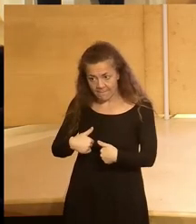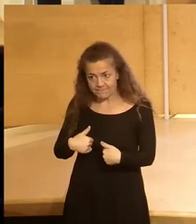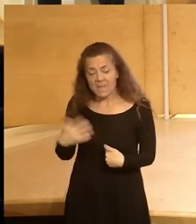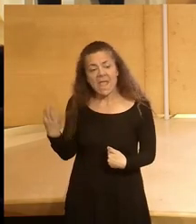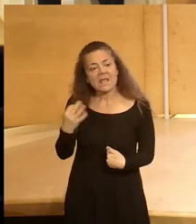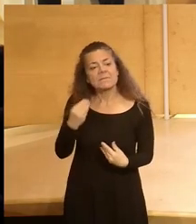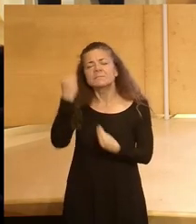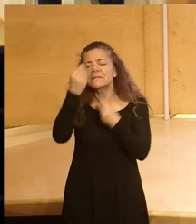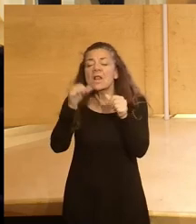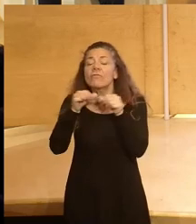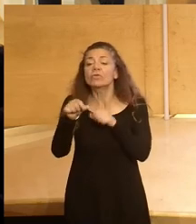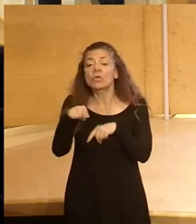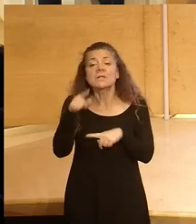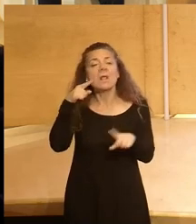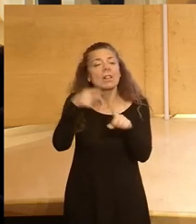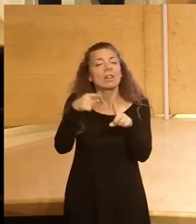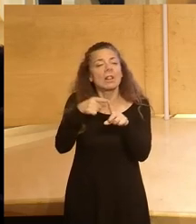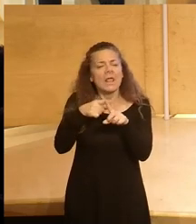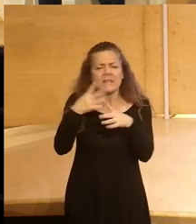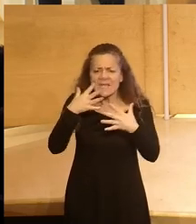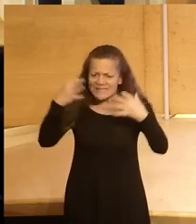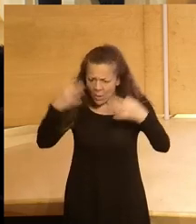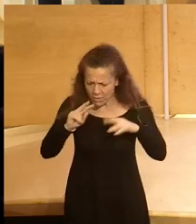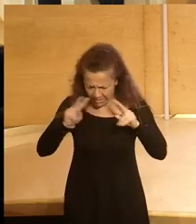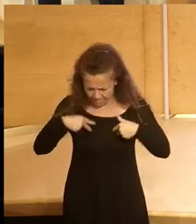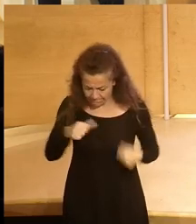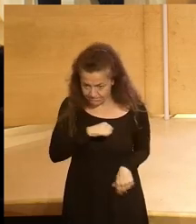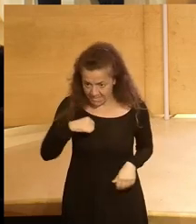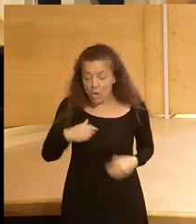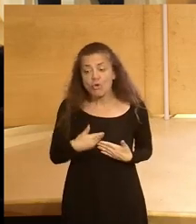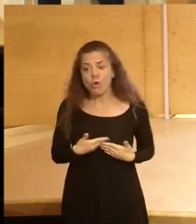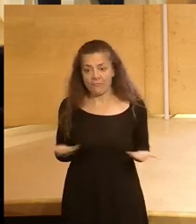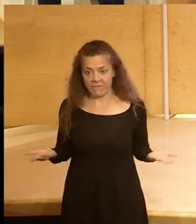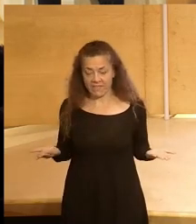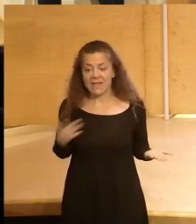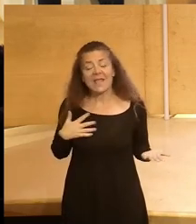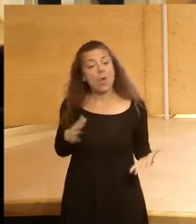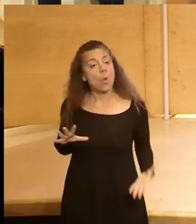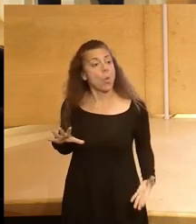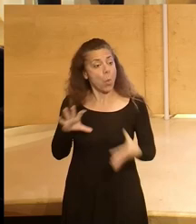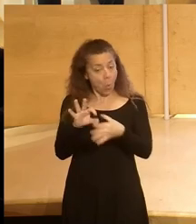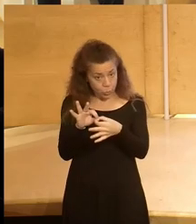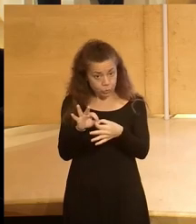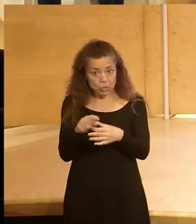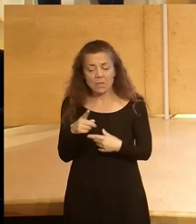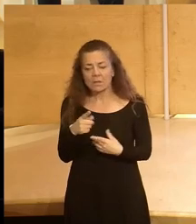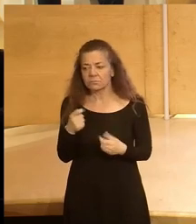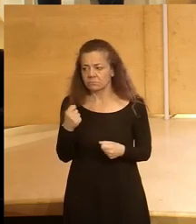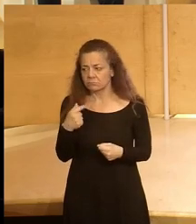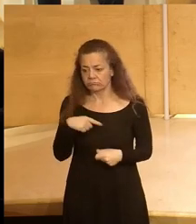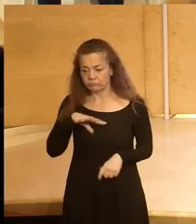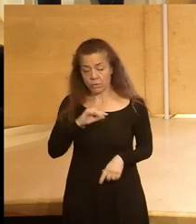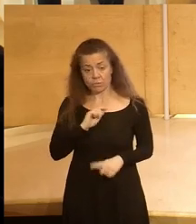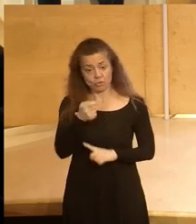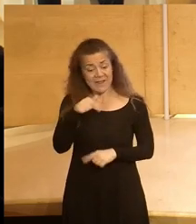mirar al futuro con esa visión de seguridad en vosotros mismos y de confianza en que juntos vamos a conseguir que ese